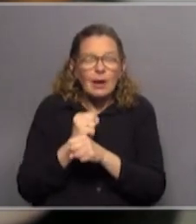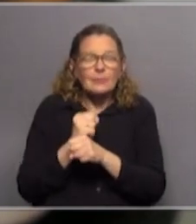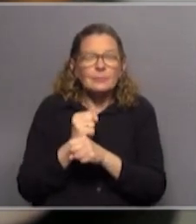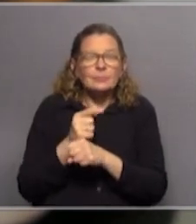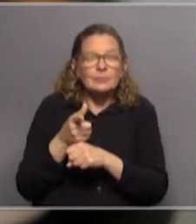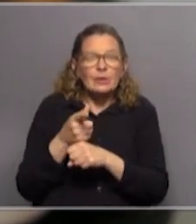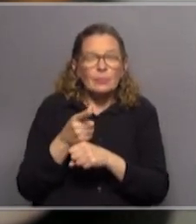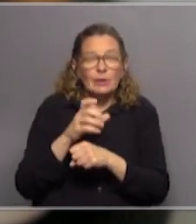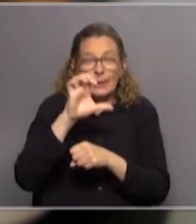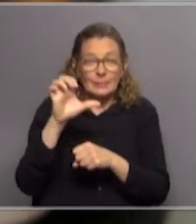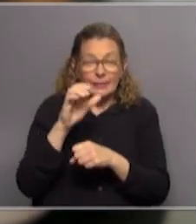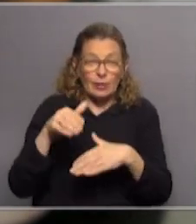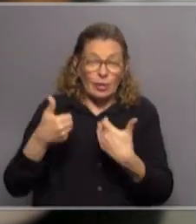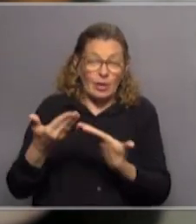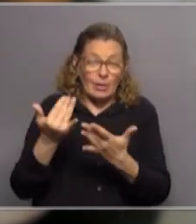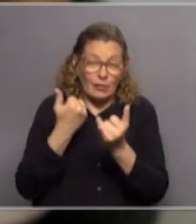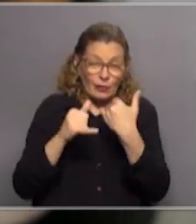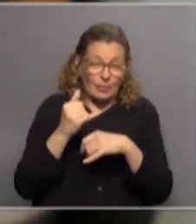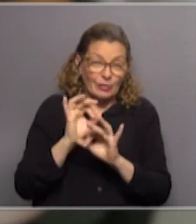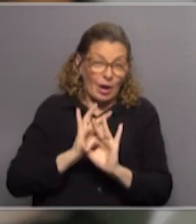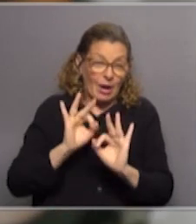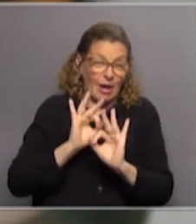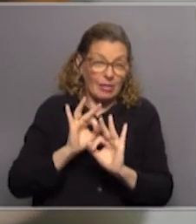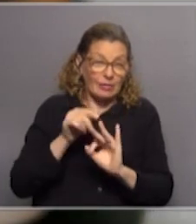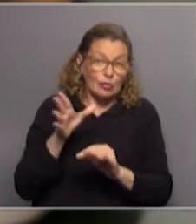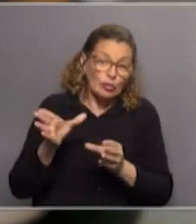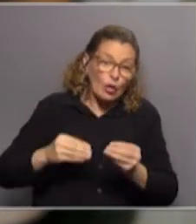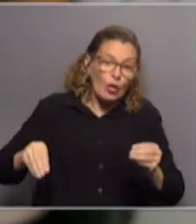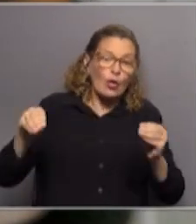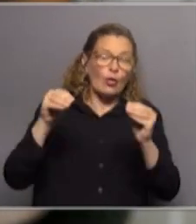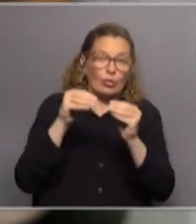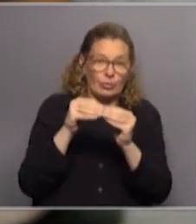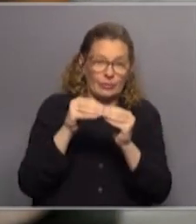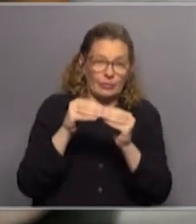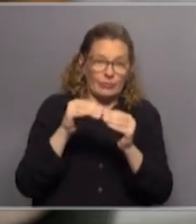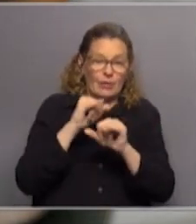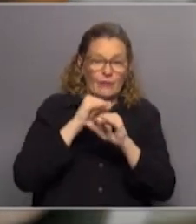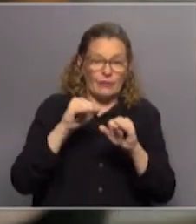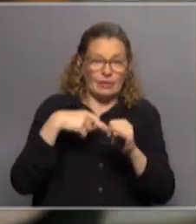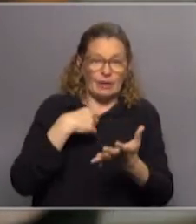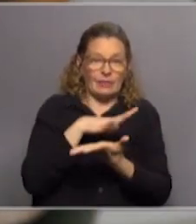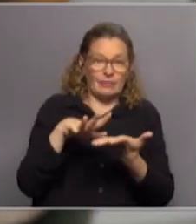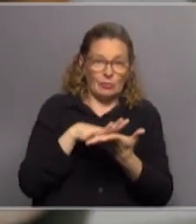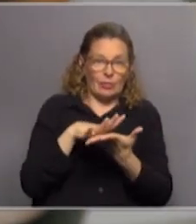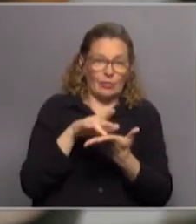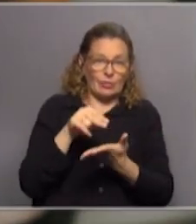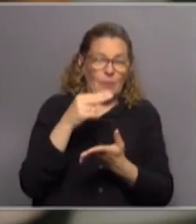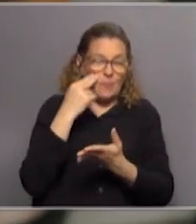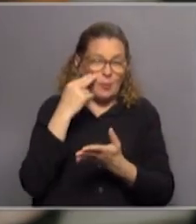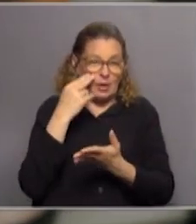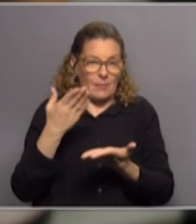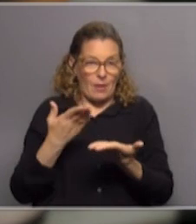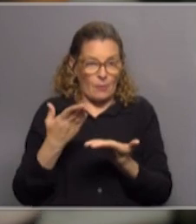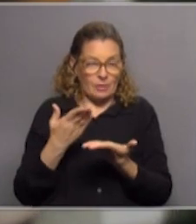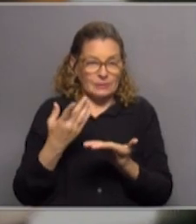estéril dado que la empresa no brindaba la información al respecto. Todo eso desencadena en esta conjuntura de alguna manera